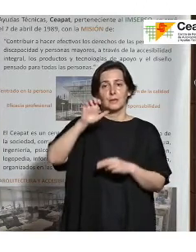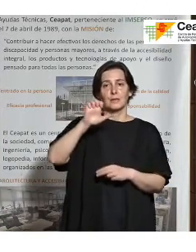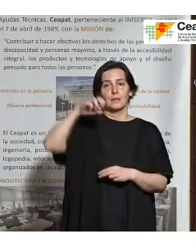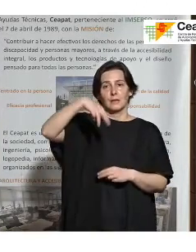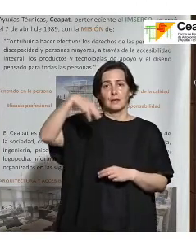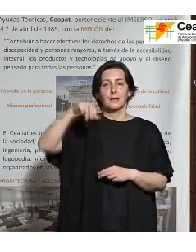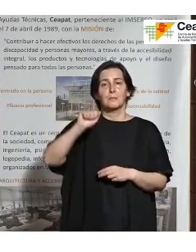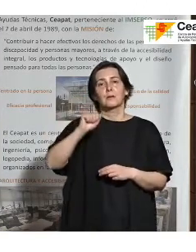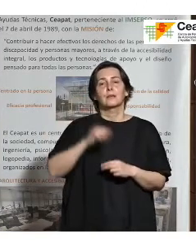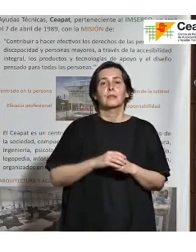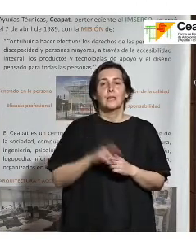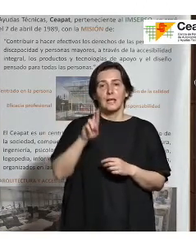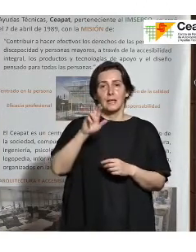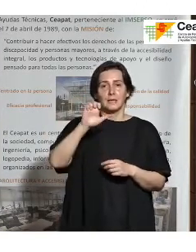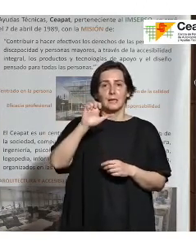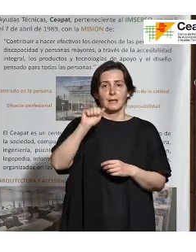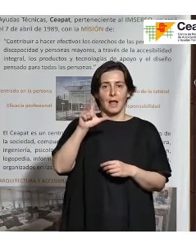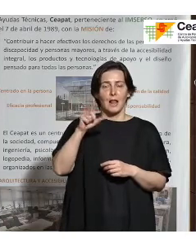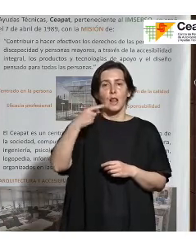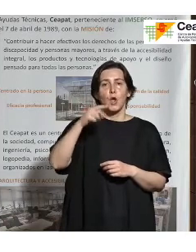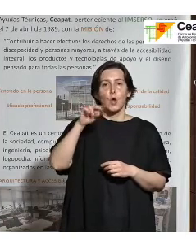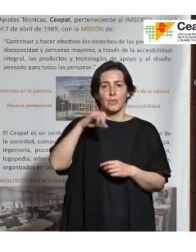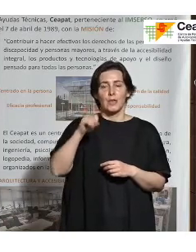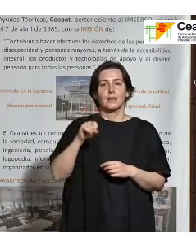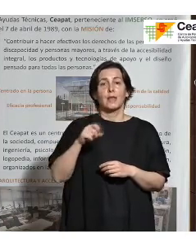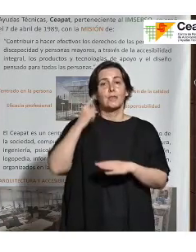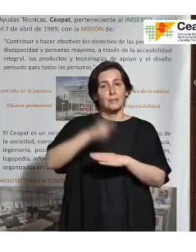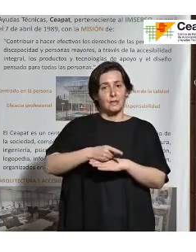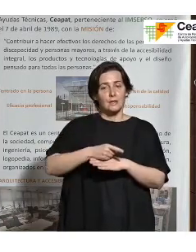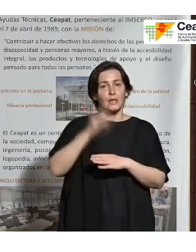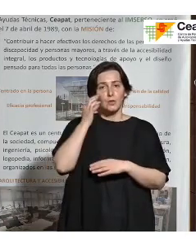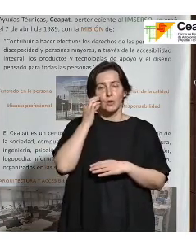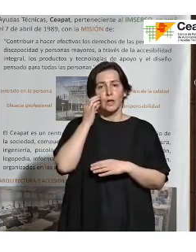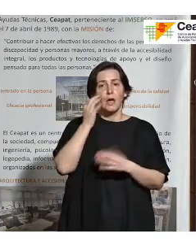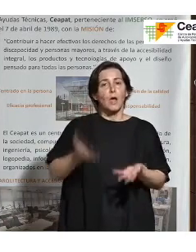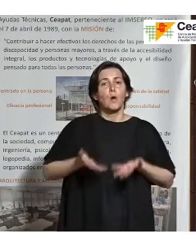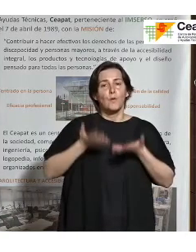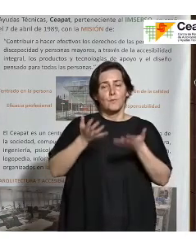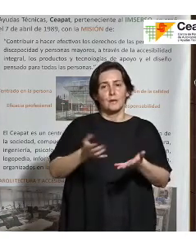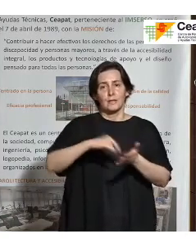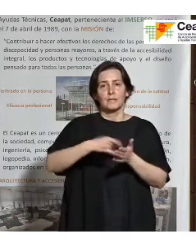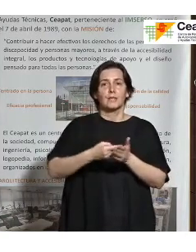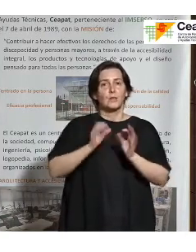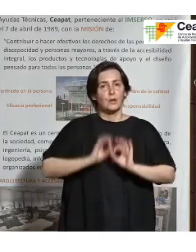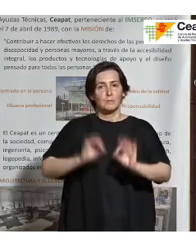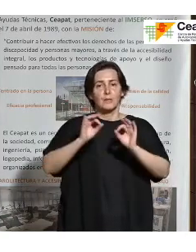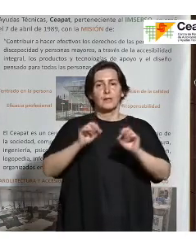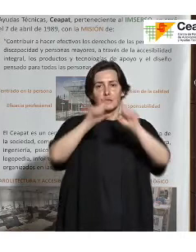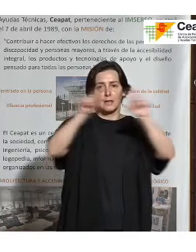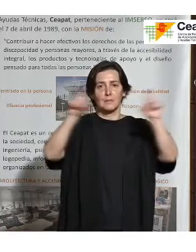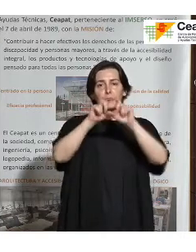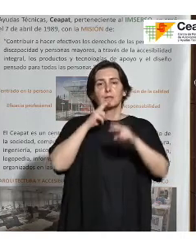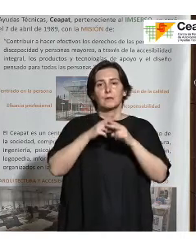González. Enma es directora de ofertas y técnicos especialistas de EUL en Servicios